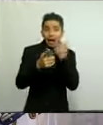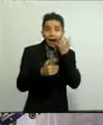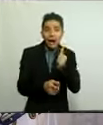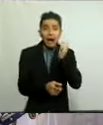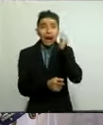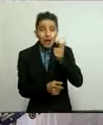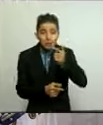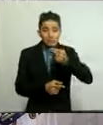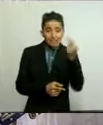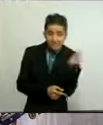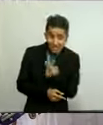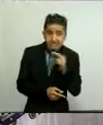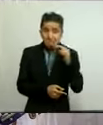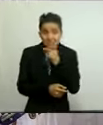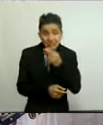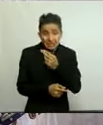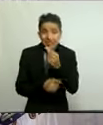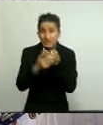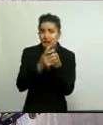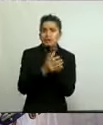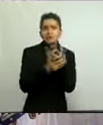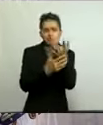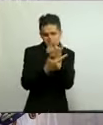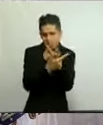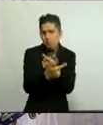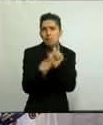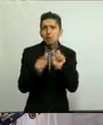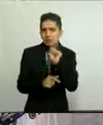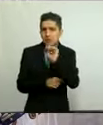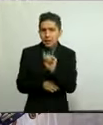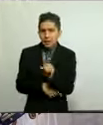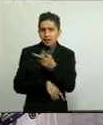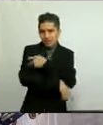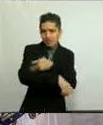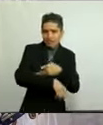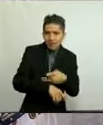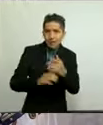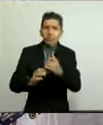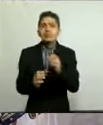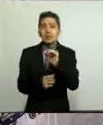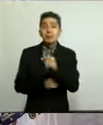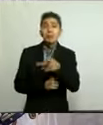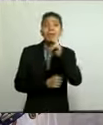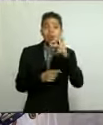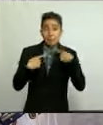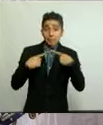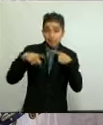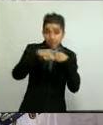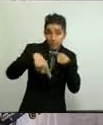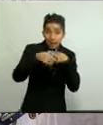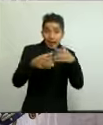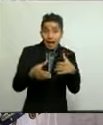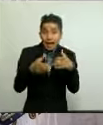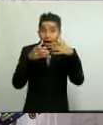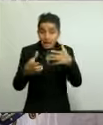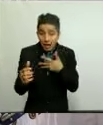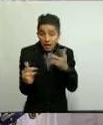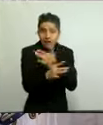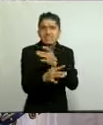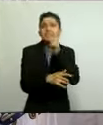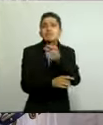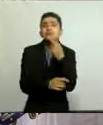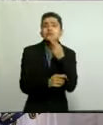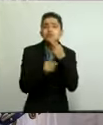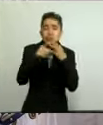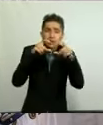tarea esencial para nuestras familias. A quienes anden en la calle hay que recordarles que usar el